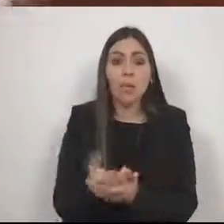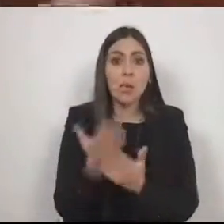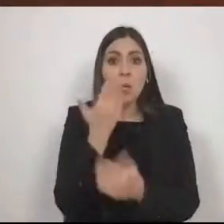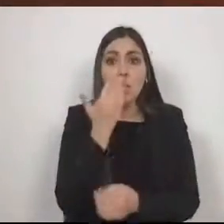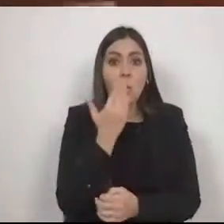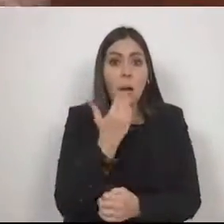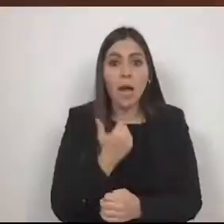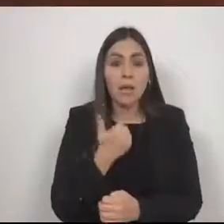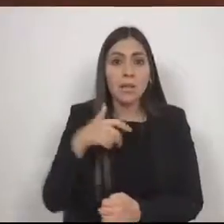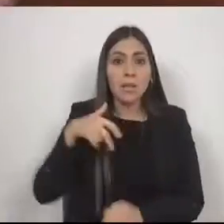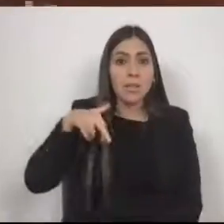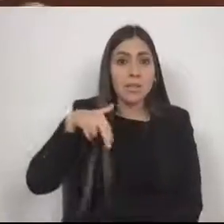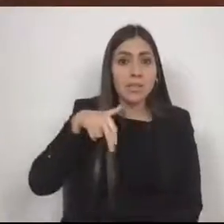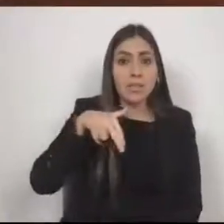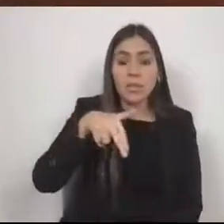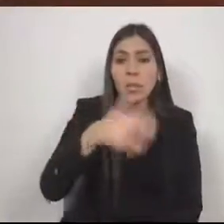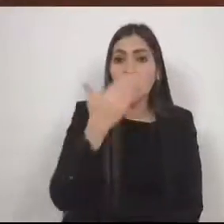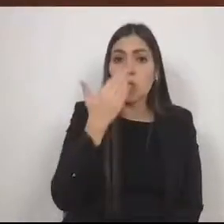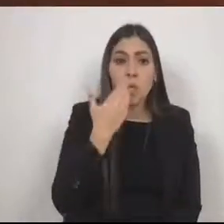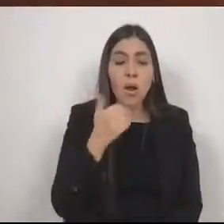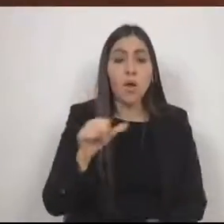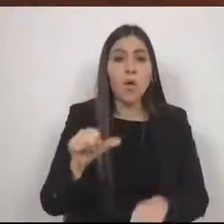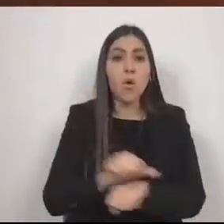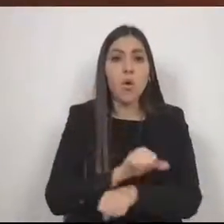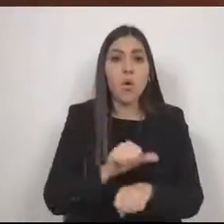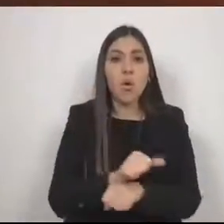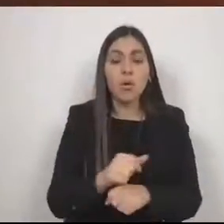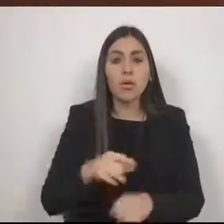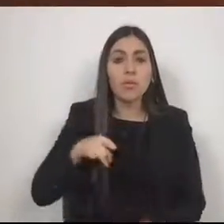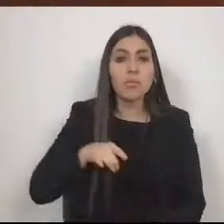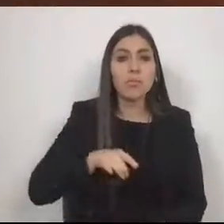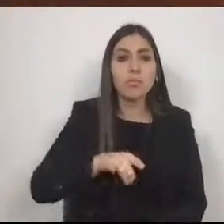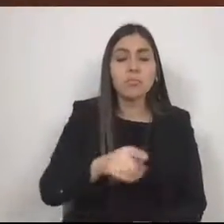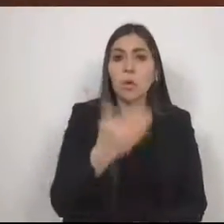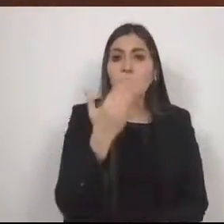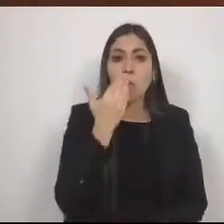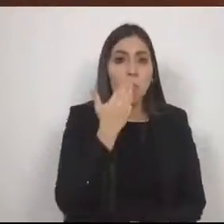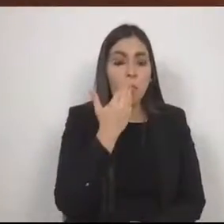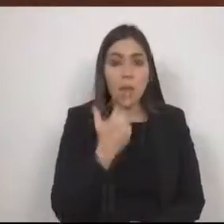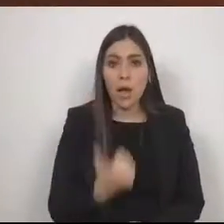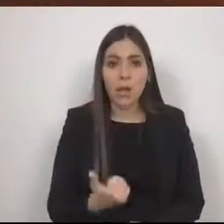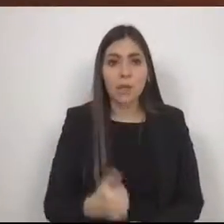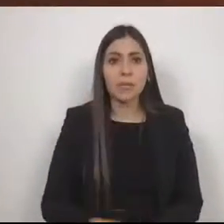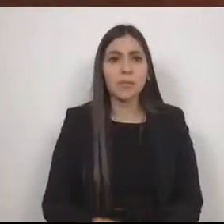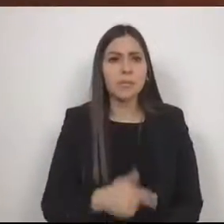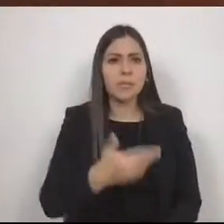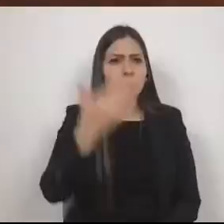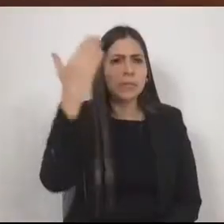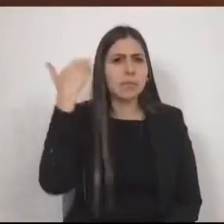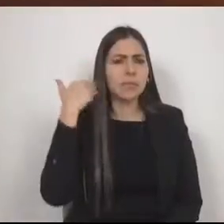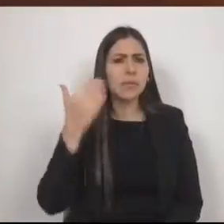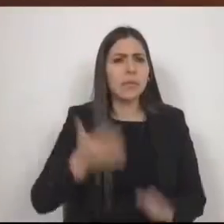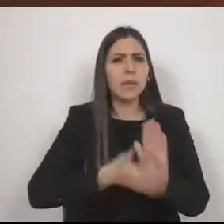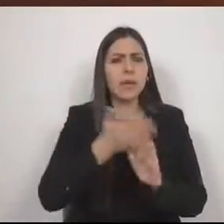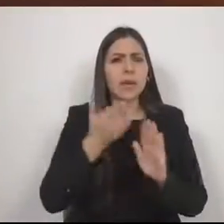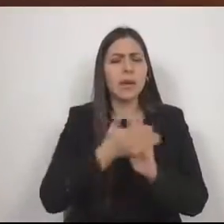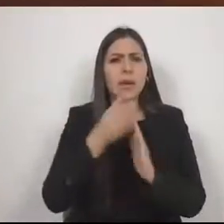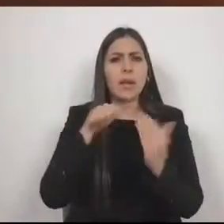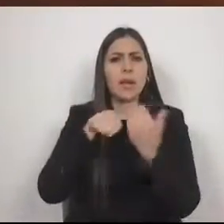no hay salidas vehiculares, se hizo la autopista Naucalpan